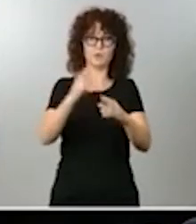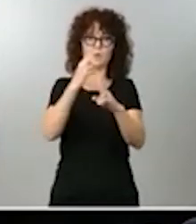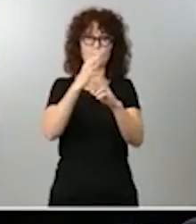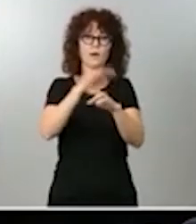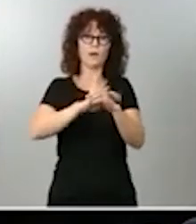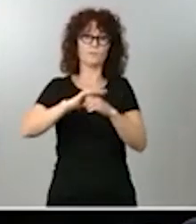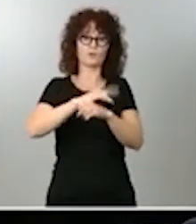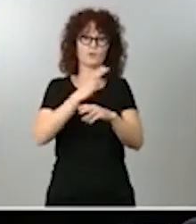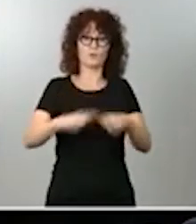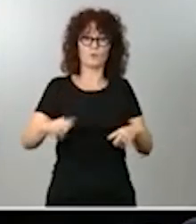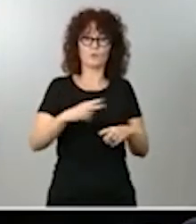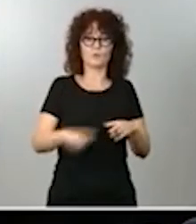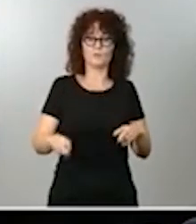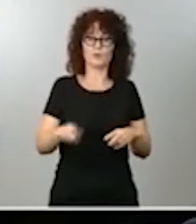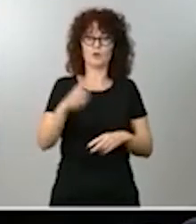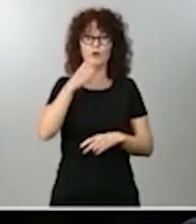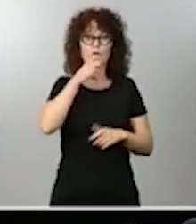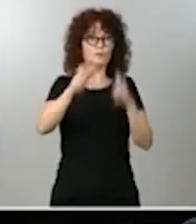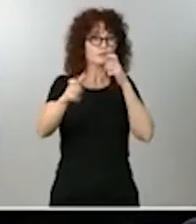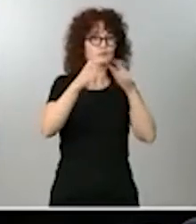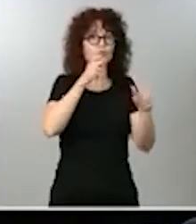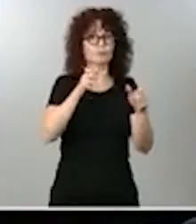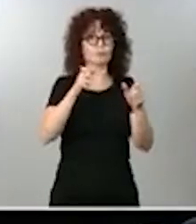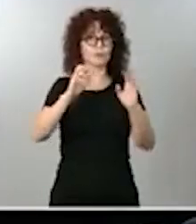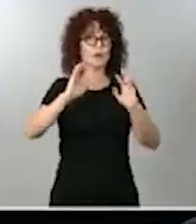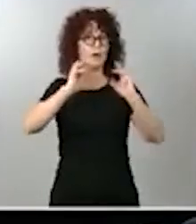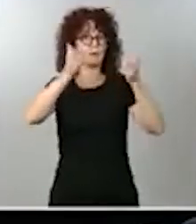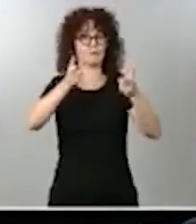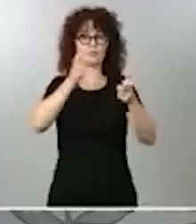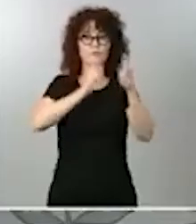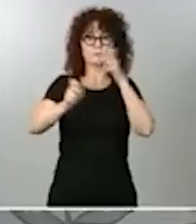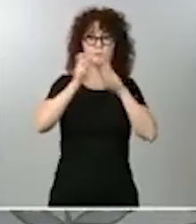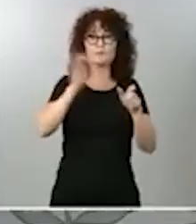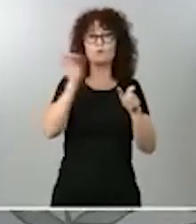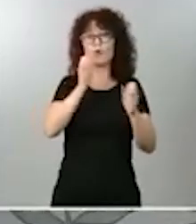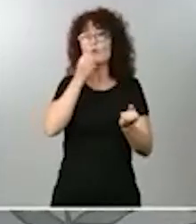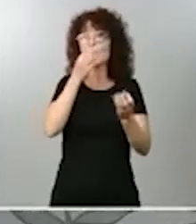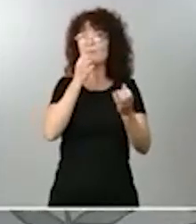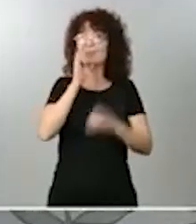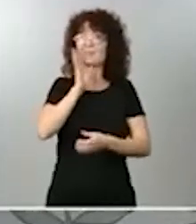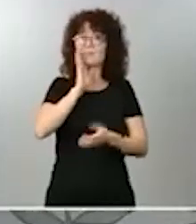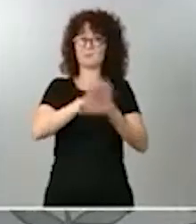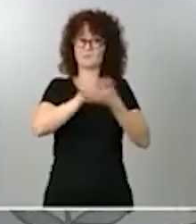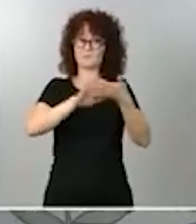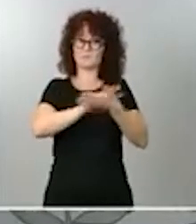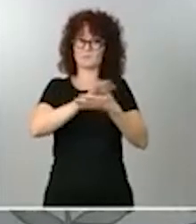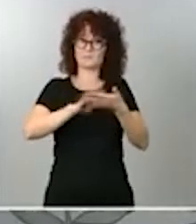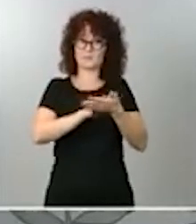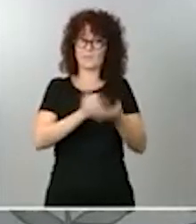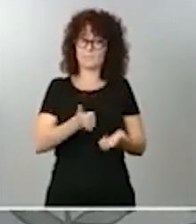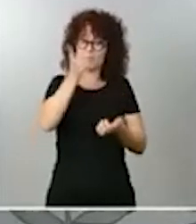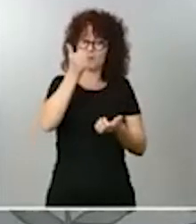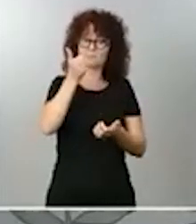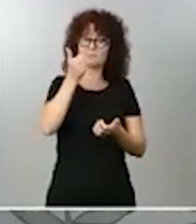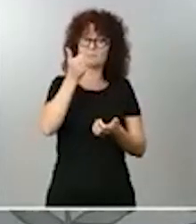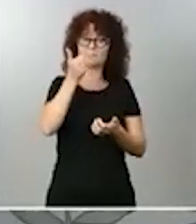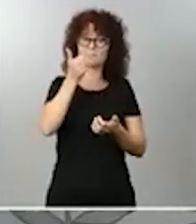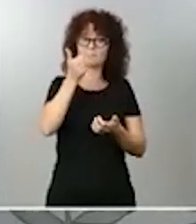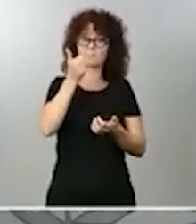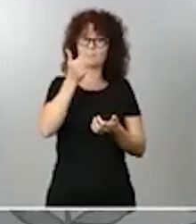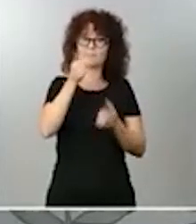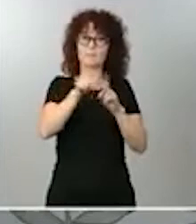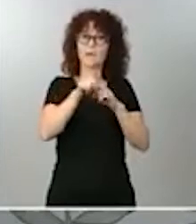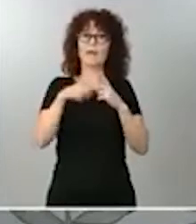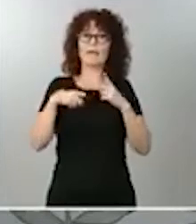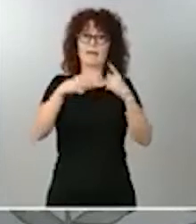verbales o los tipos de comentarios que he dicho al principio de mi intervención, que va más en dirección guerra civilista que en dirección de